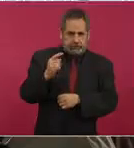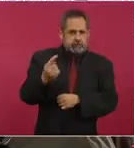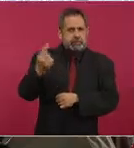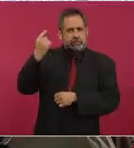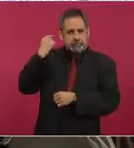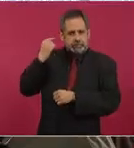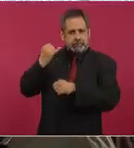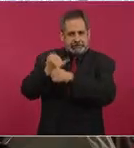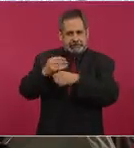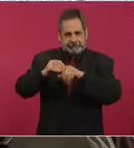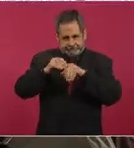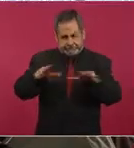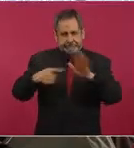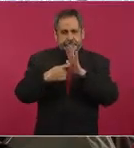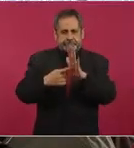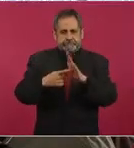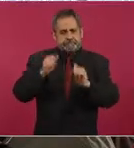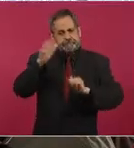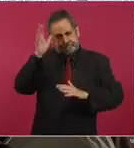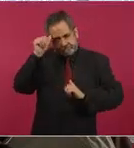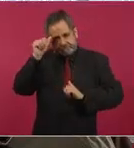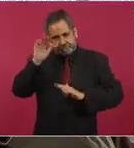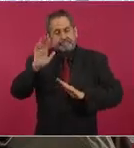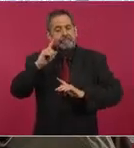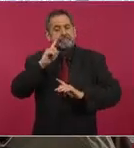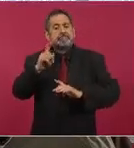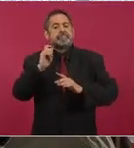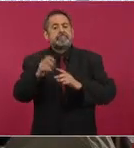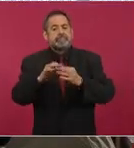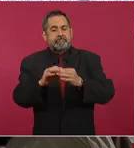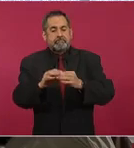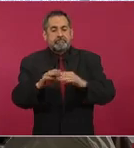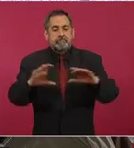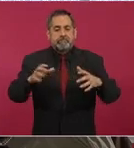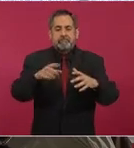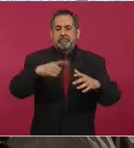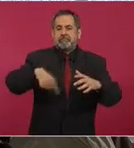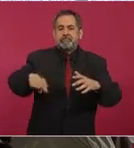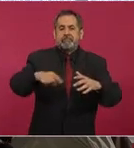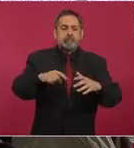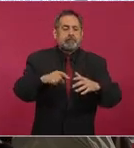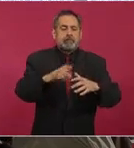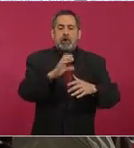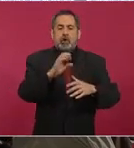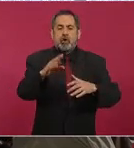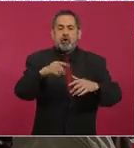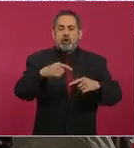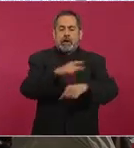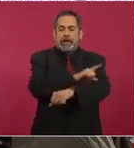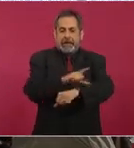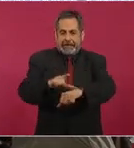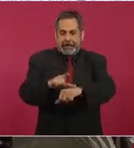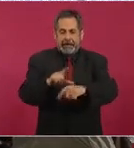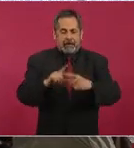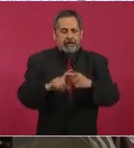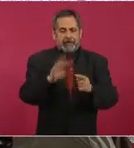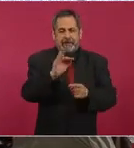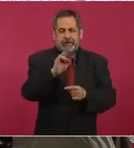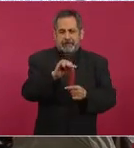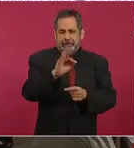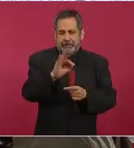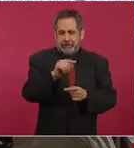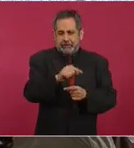presentó el informe. Esta es una decisión de la Asamblea de Clubs y la Federación Mexicana de Fútbol, no